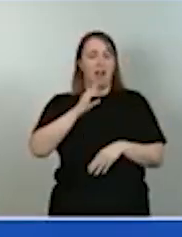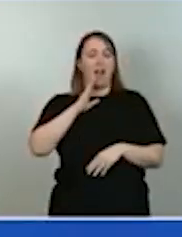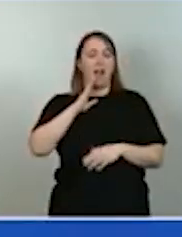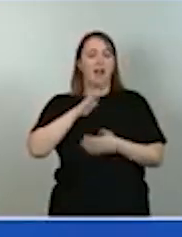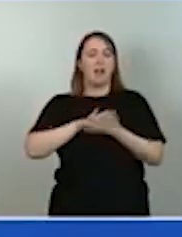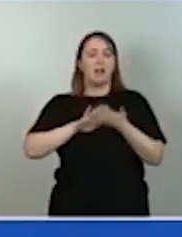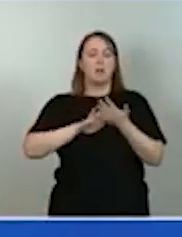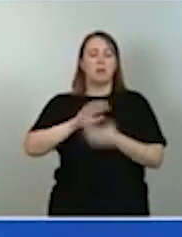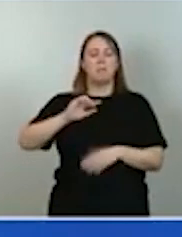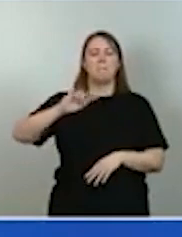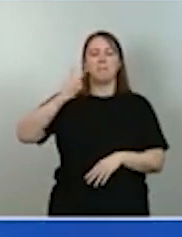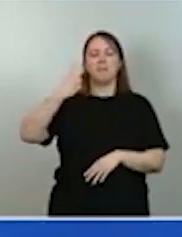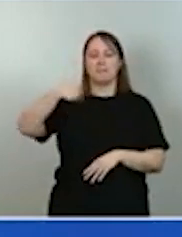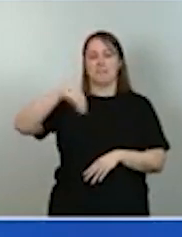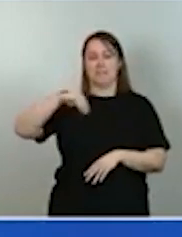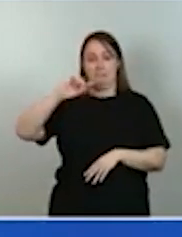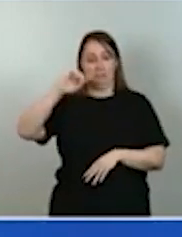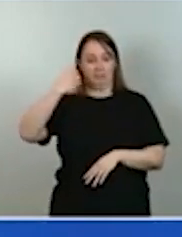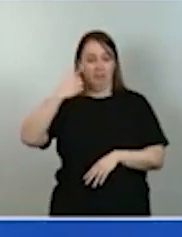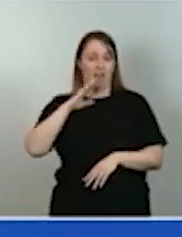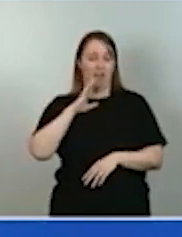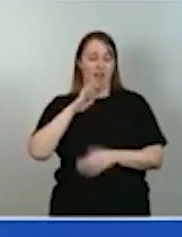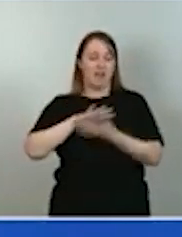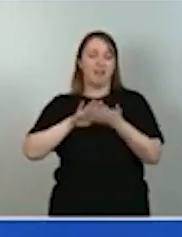a propósito del Estado.